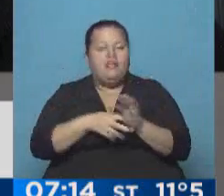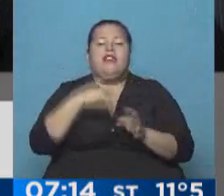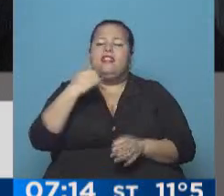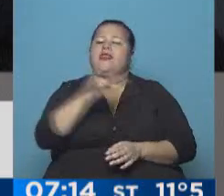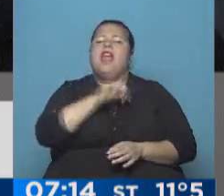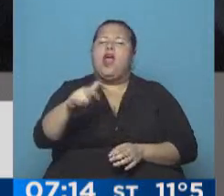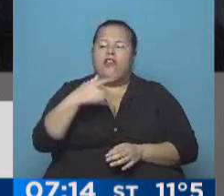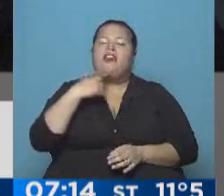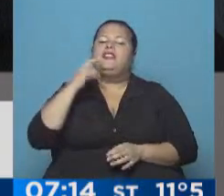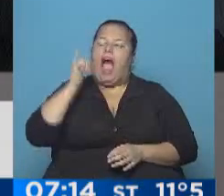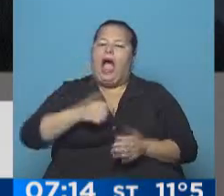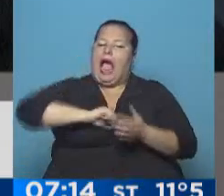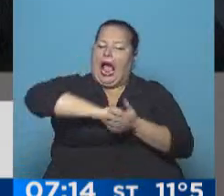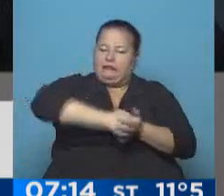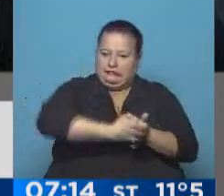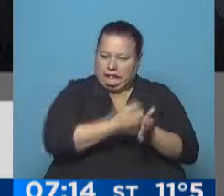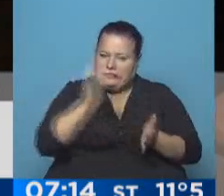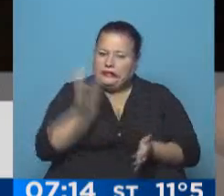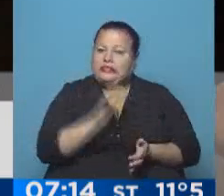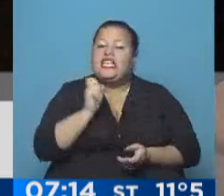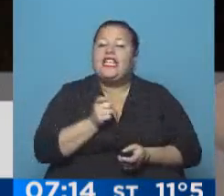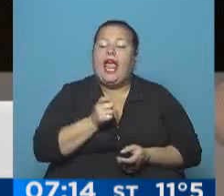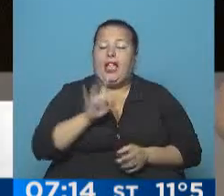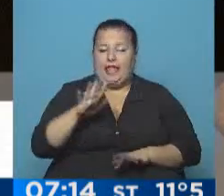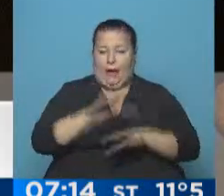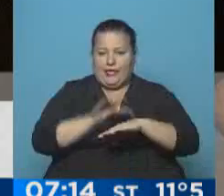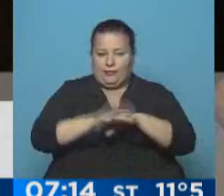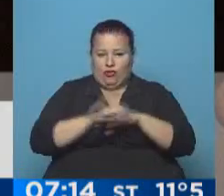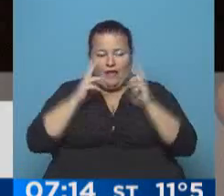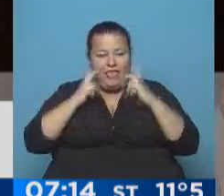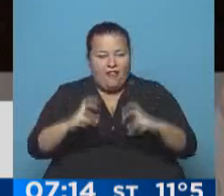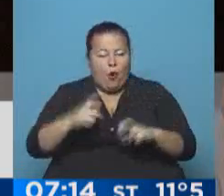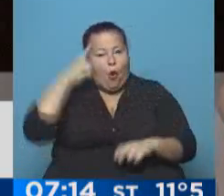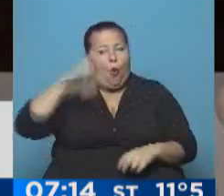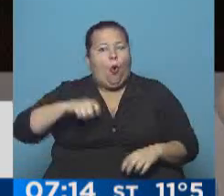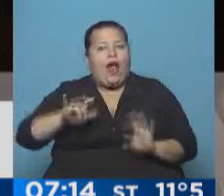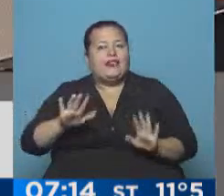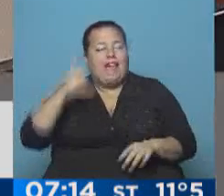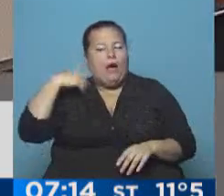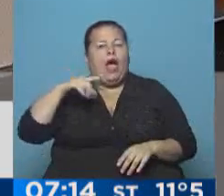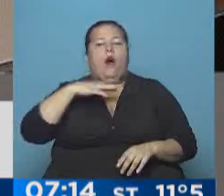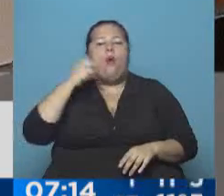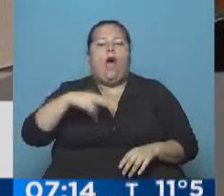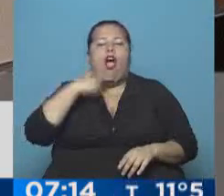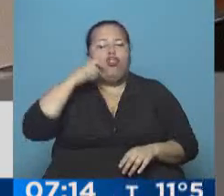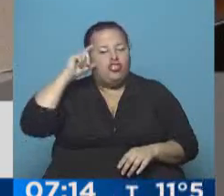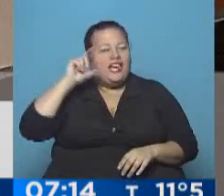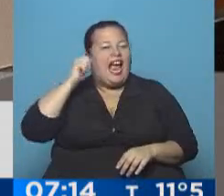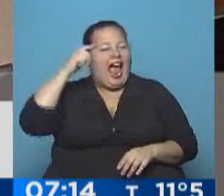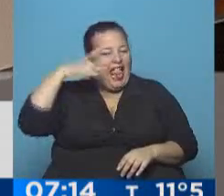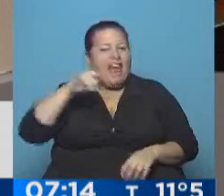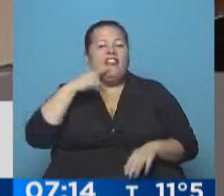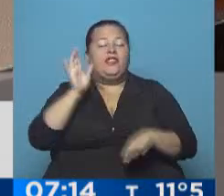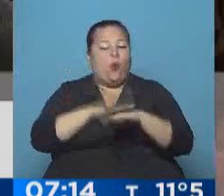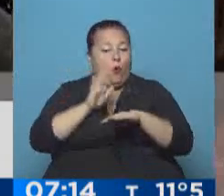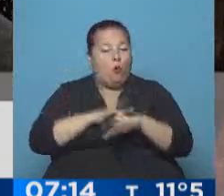denunció que recibió aprietes por quien estaba al frente de la causa, el que era el juez, Juan José Galeano. Al declarar